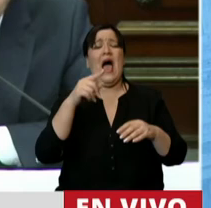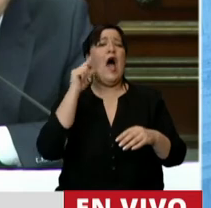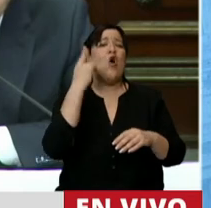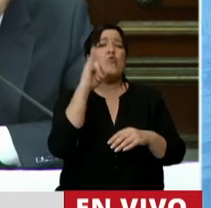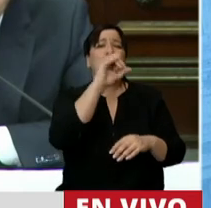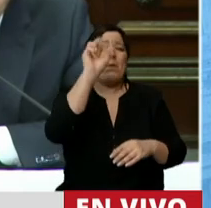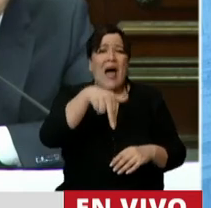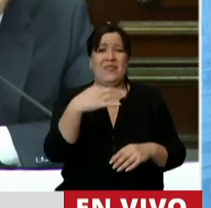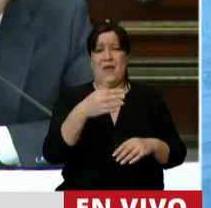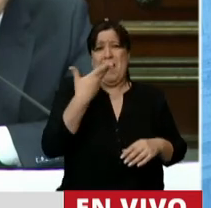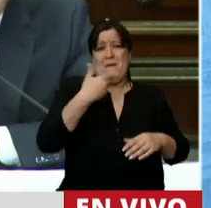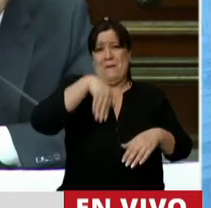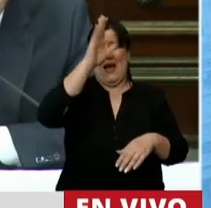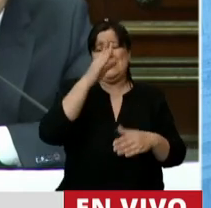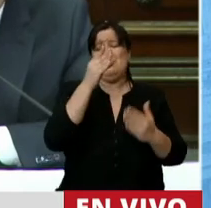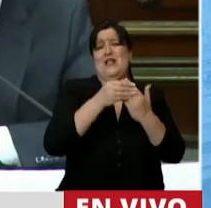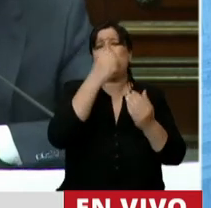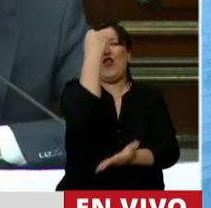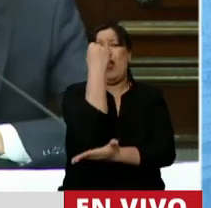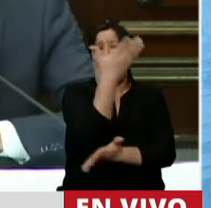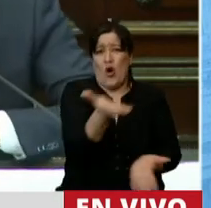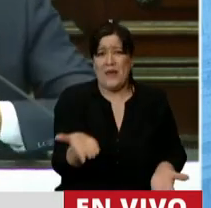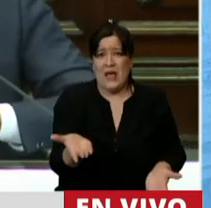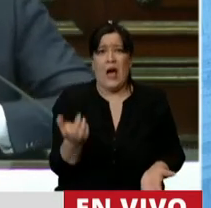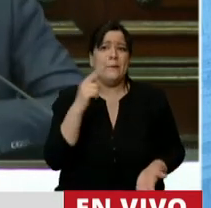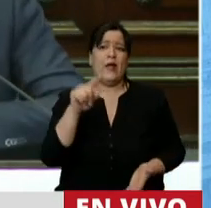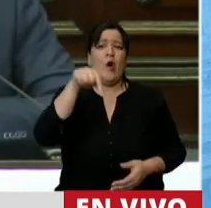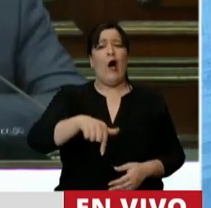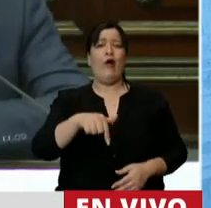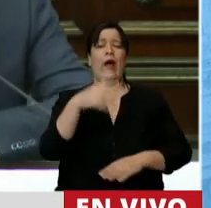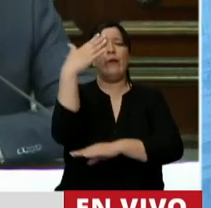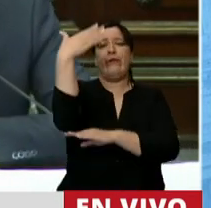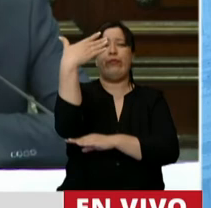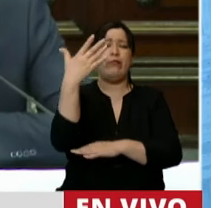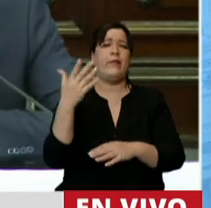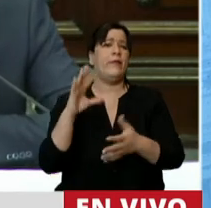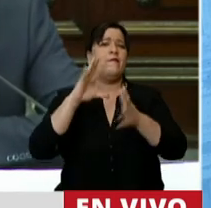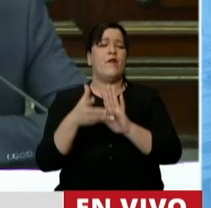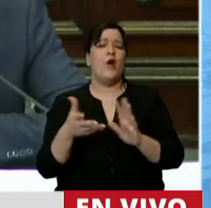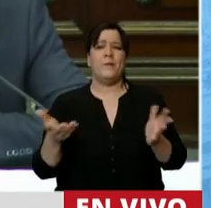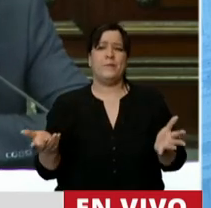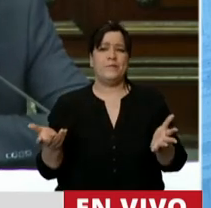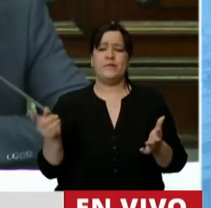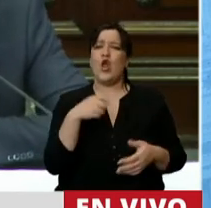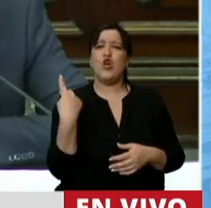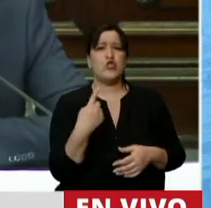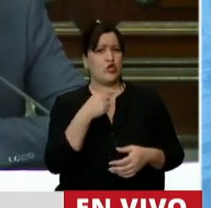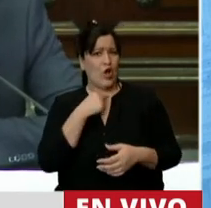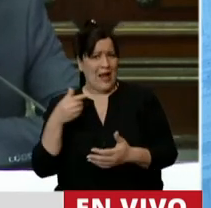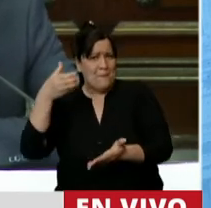poquito más. No, el tema es mantener un discurso por izquierda. Y nosotros queremos inversiones.